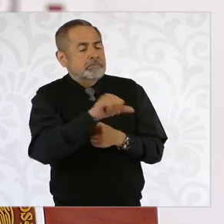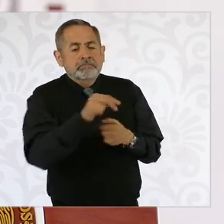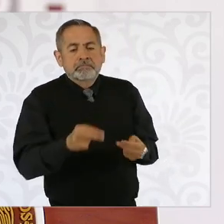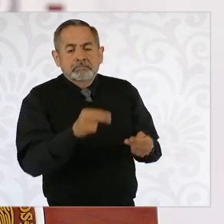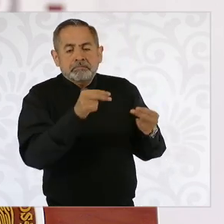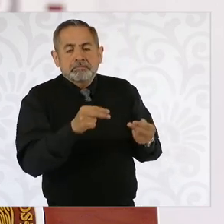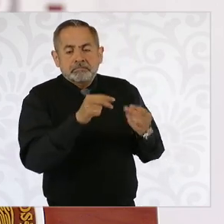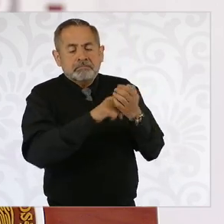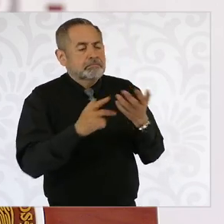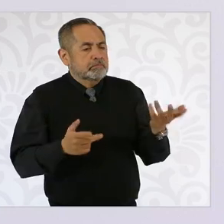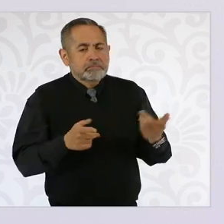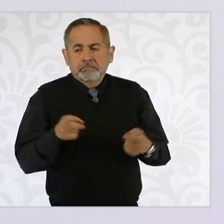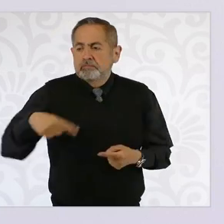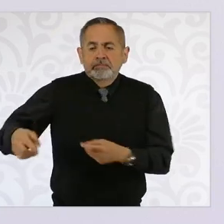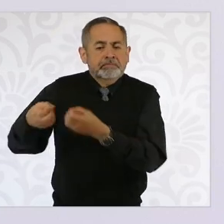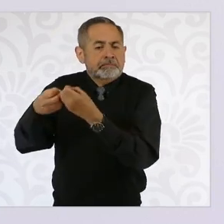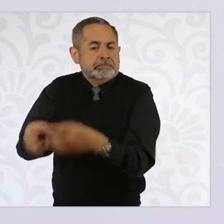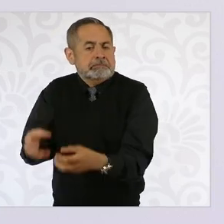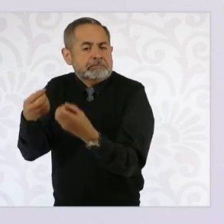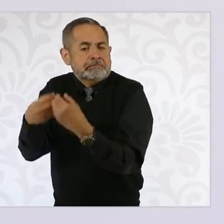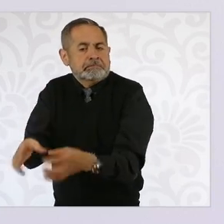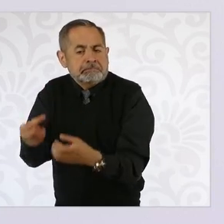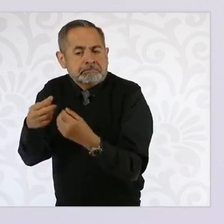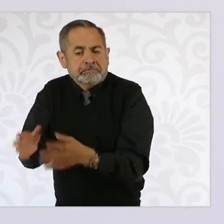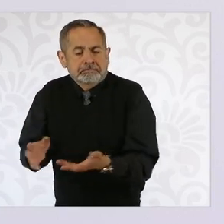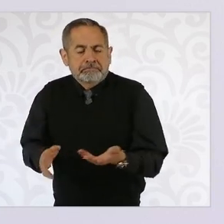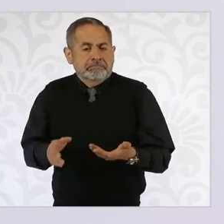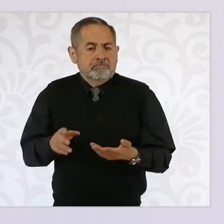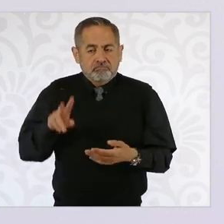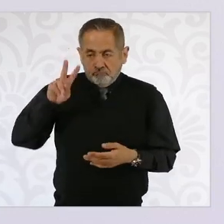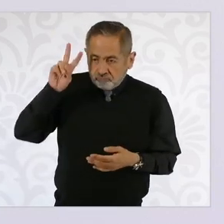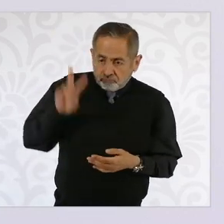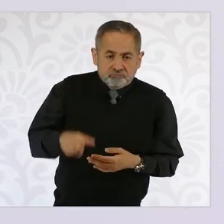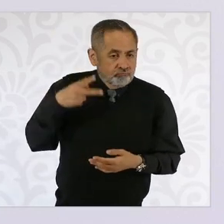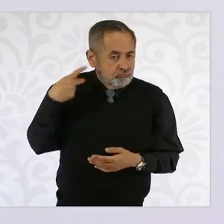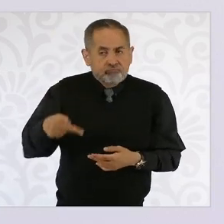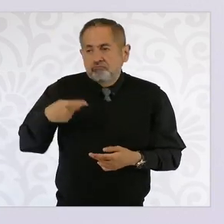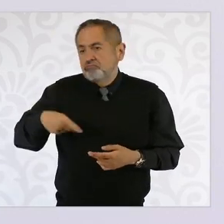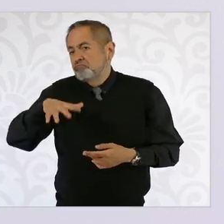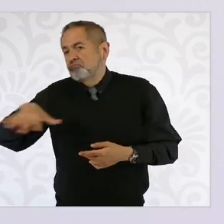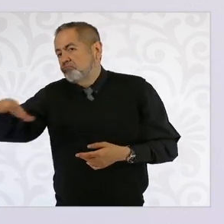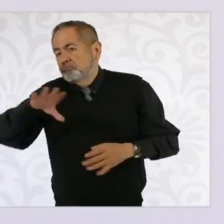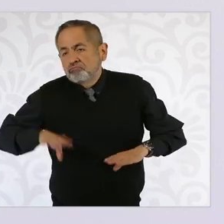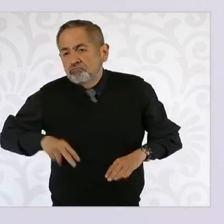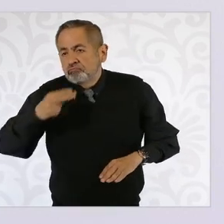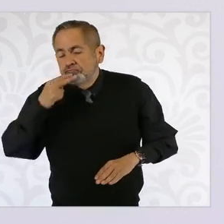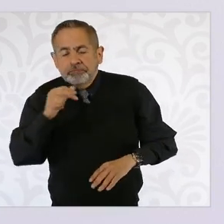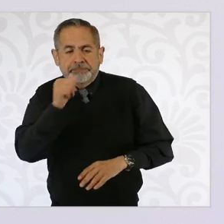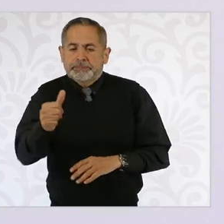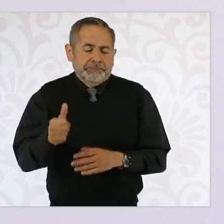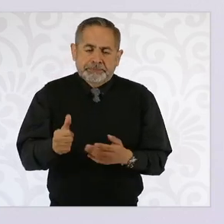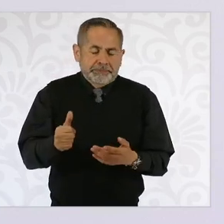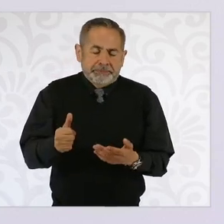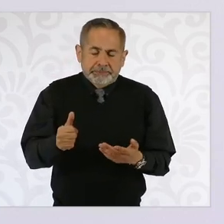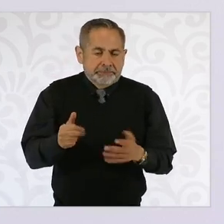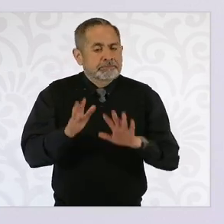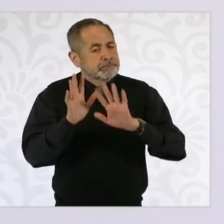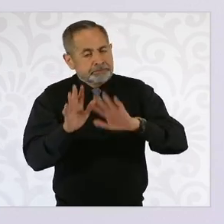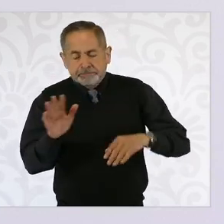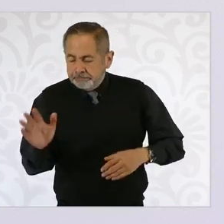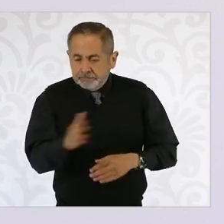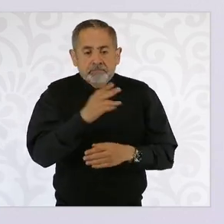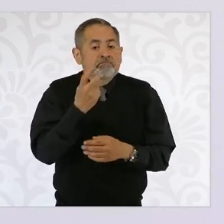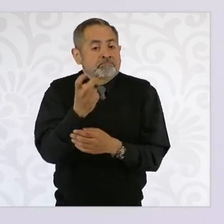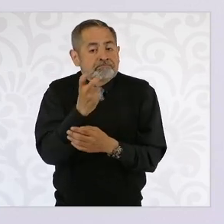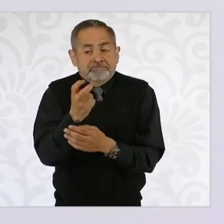y que dejaran en realidad de pertenecer al pueblo de México. Entonces, una reforma muy importante.